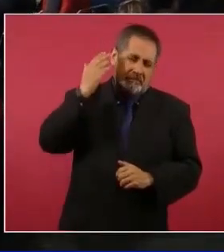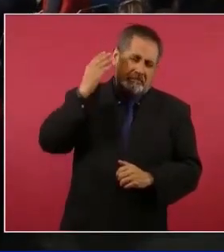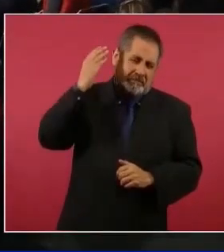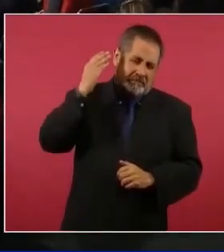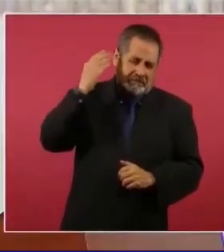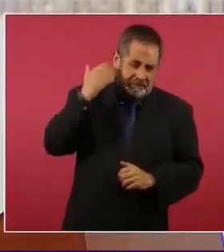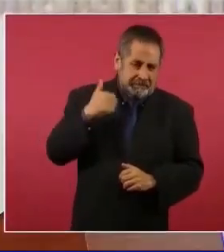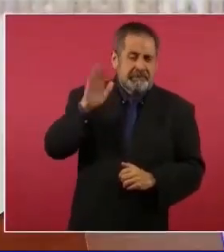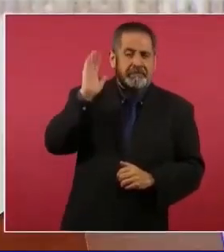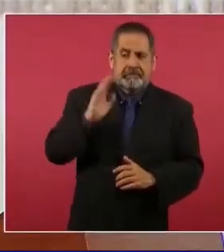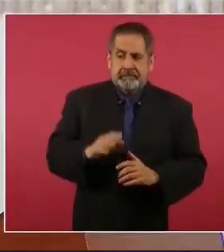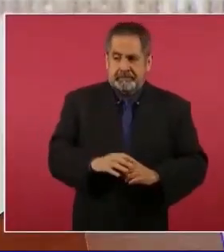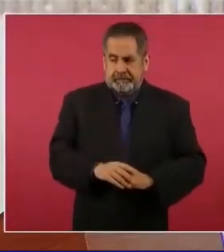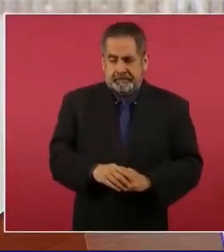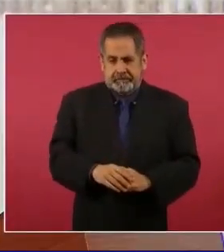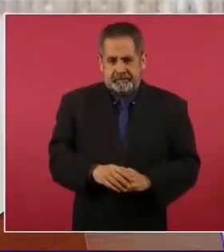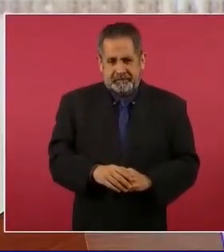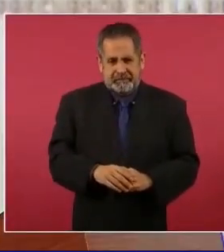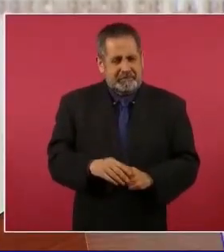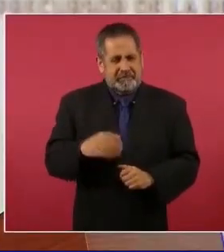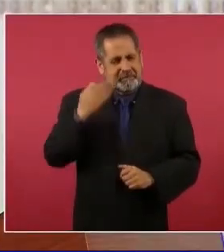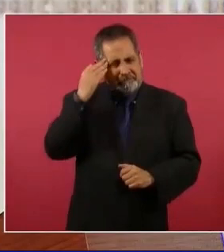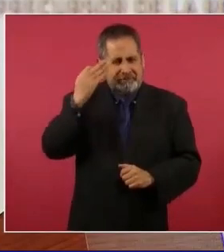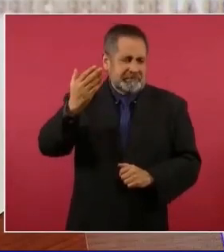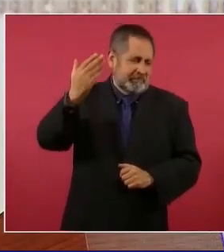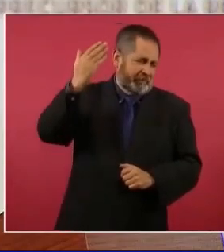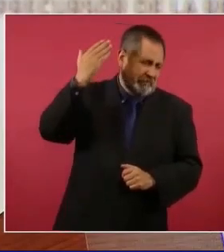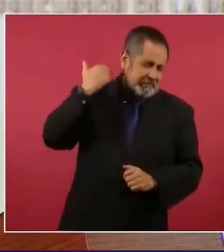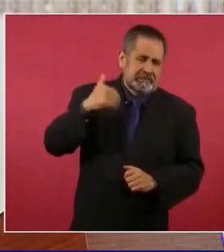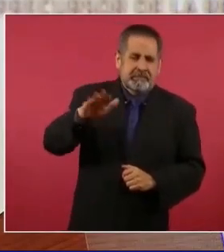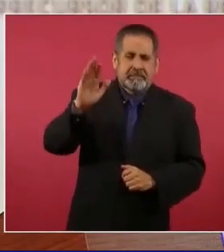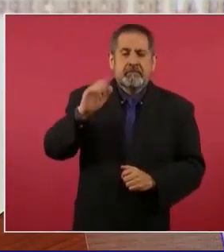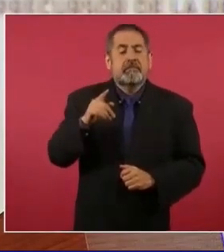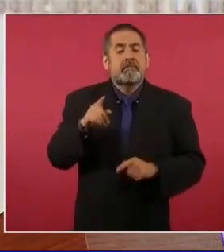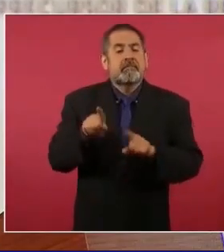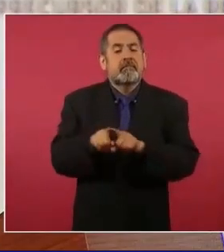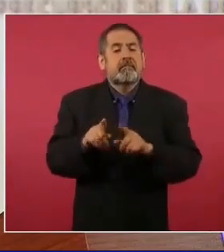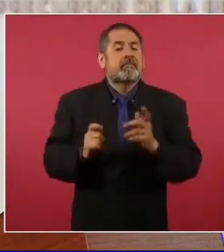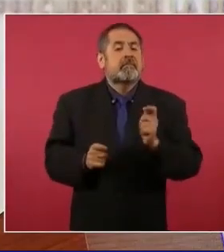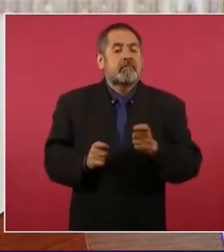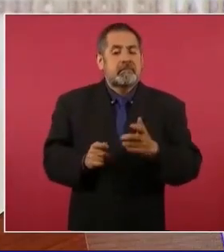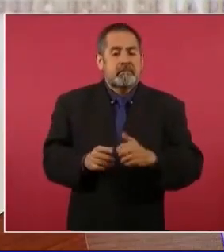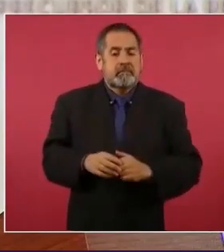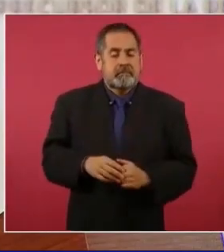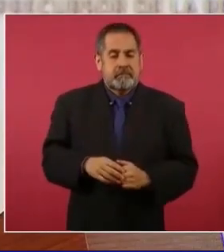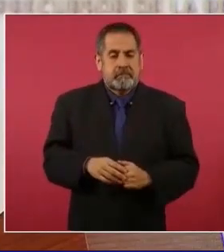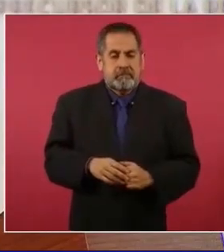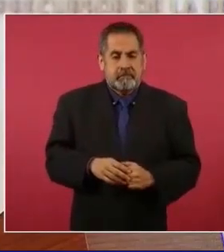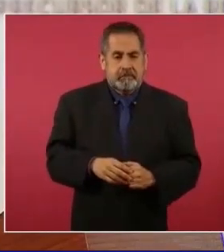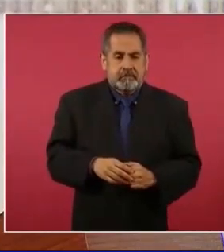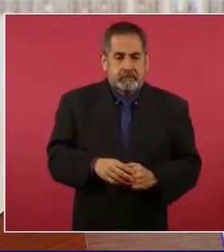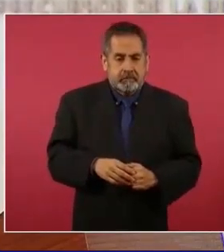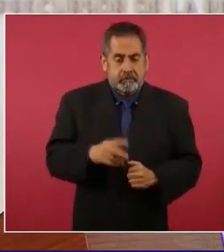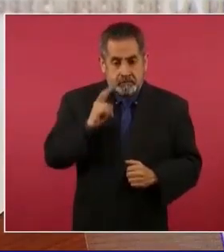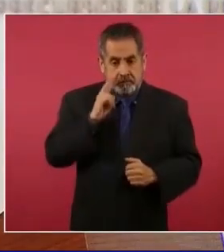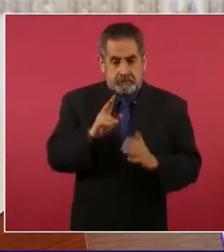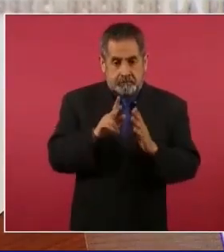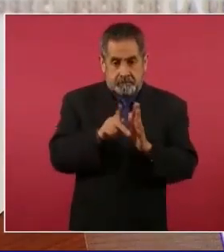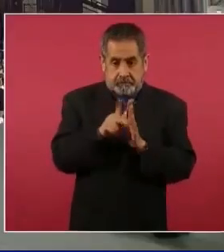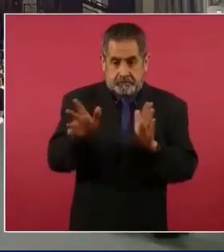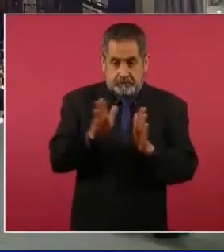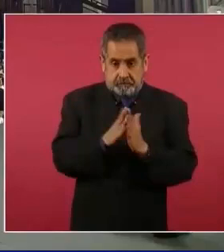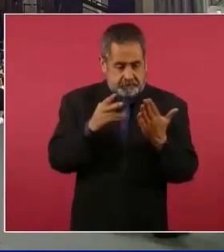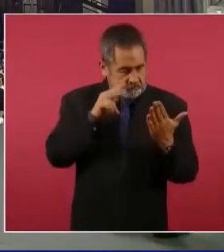fue antes. Y veo el periódico,